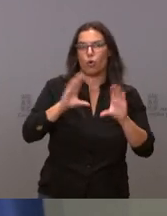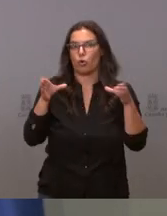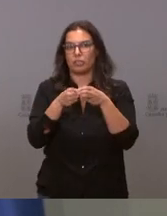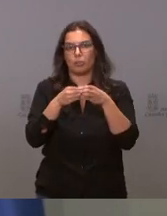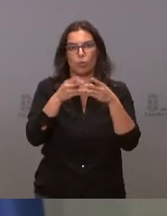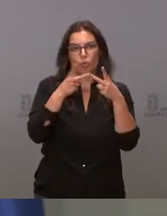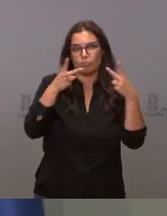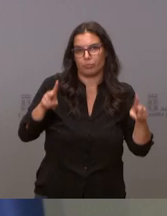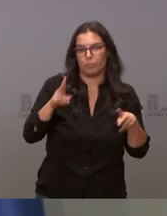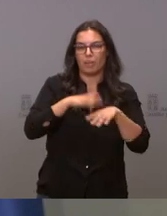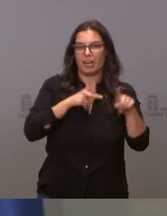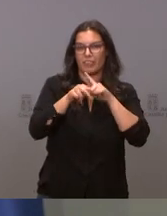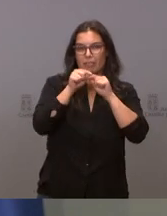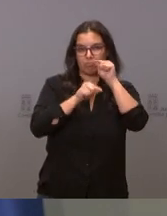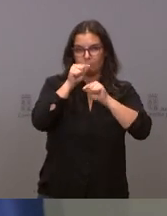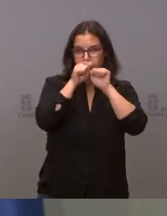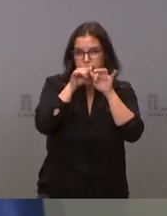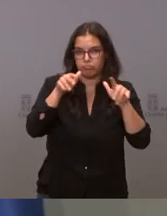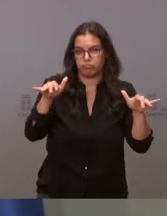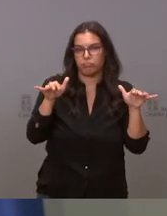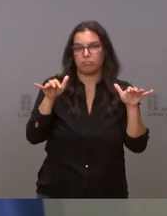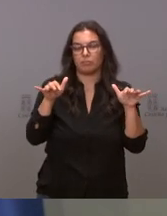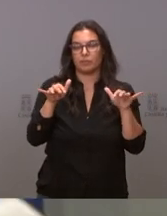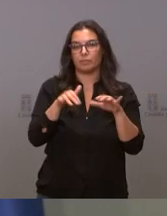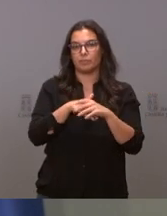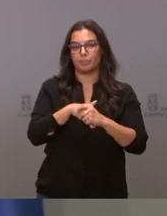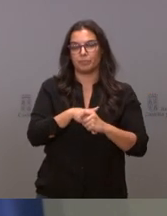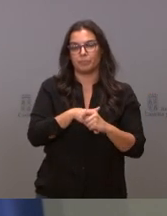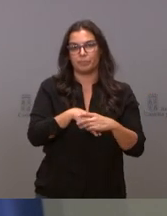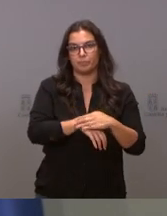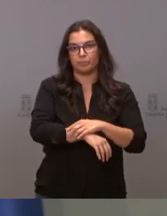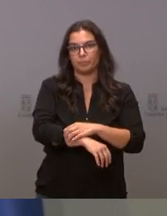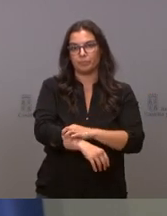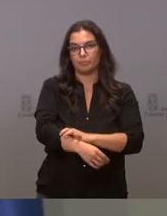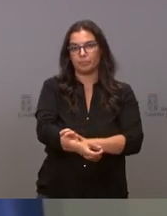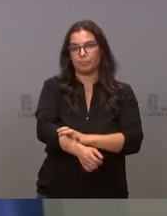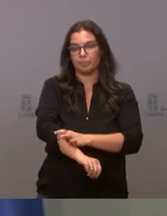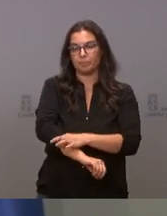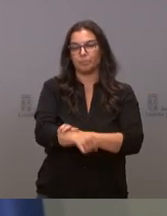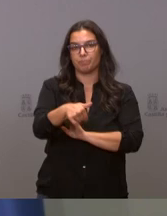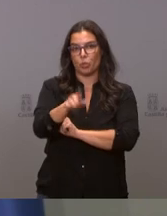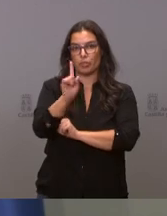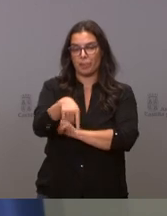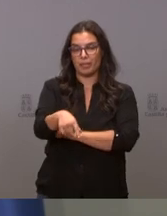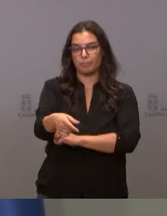riesgo epidemiológico en la que se vive. Hoy también